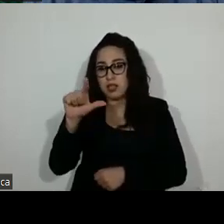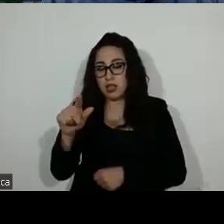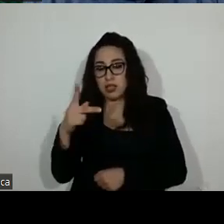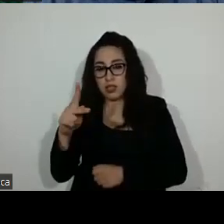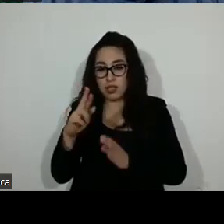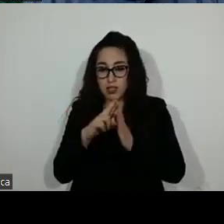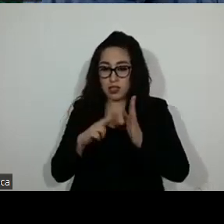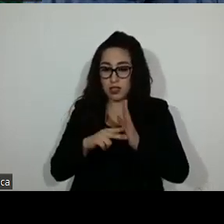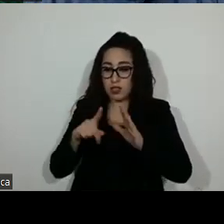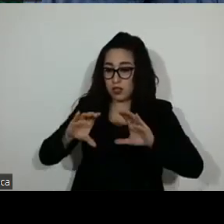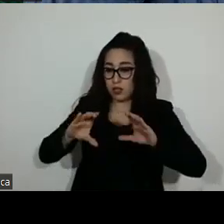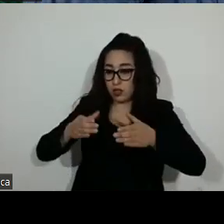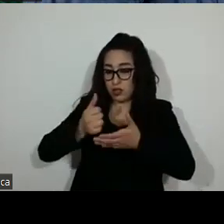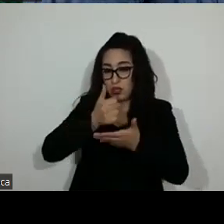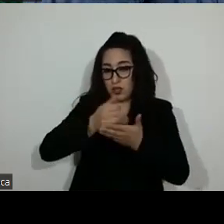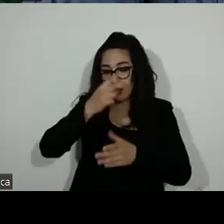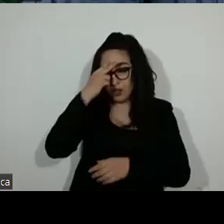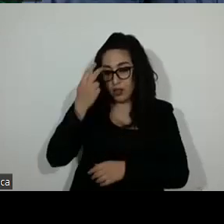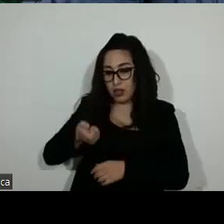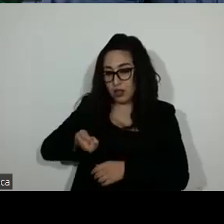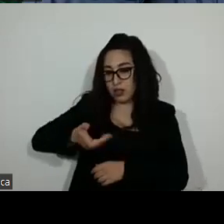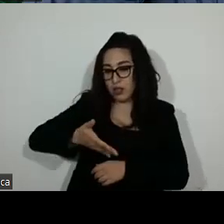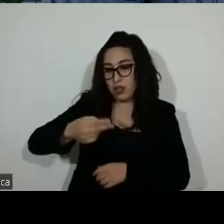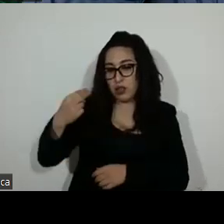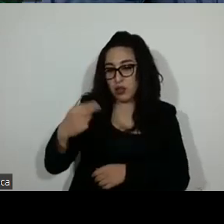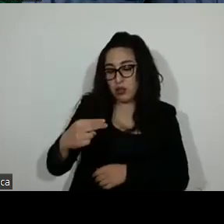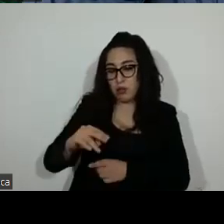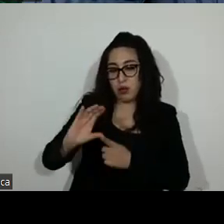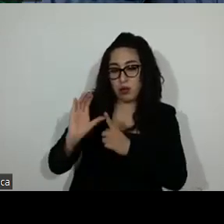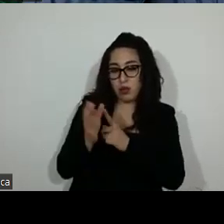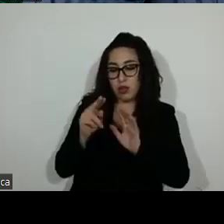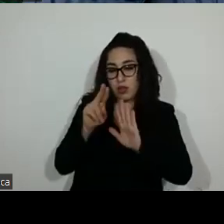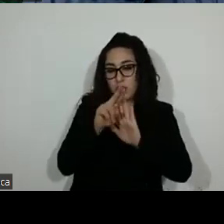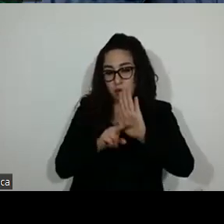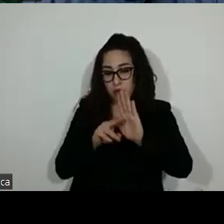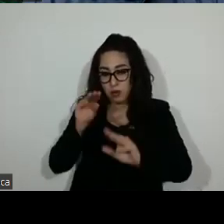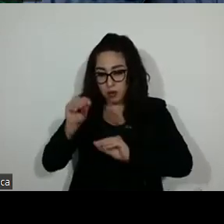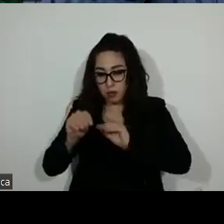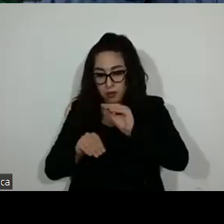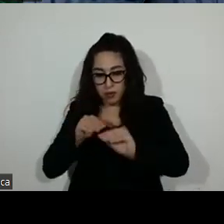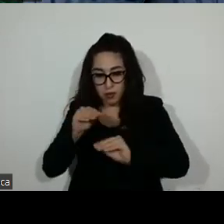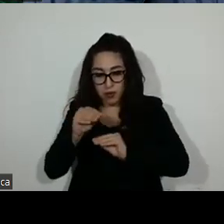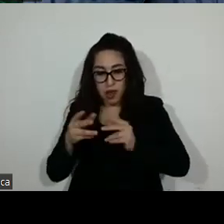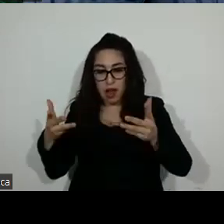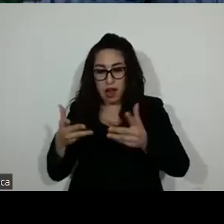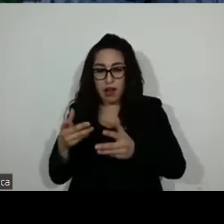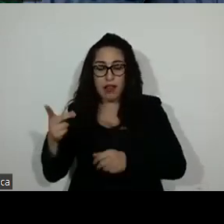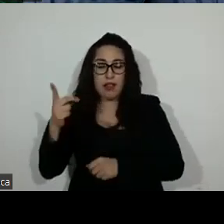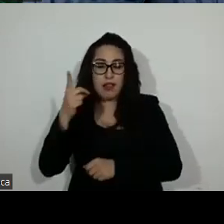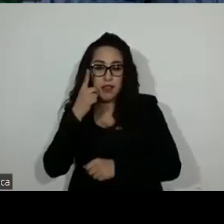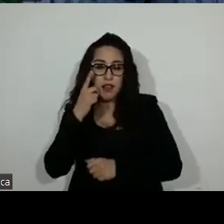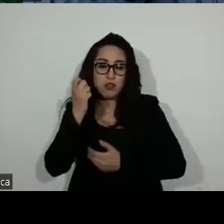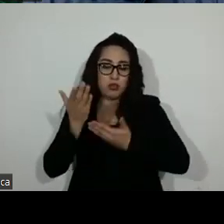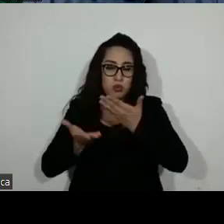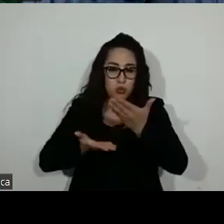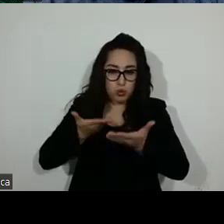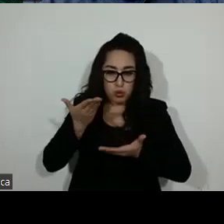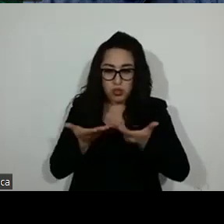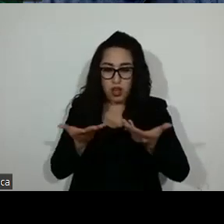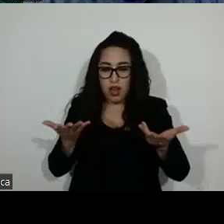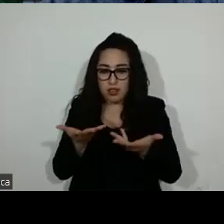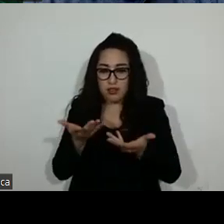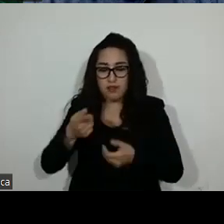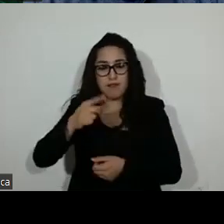de este congreso, la denomina como comisión de normatividad legislativa, estudios y prácticas parlamentarias.